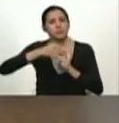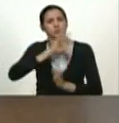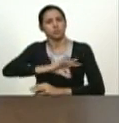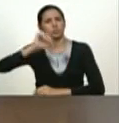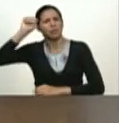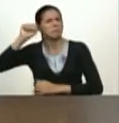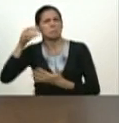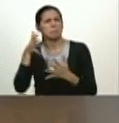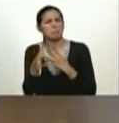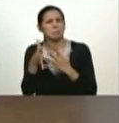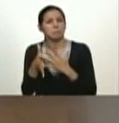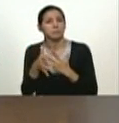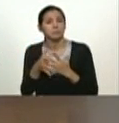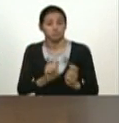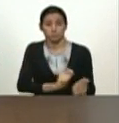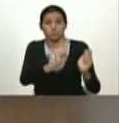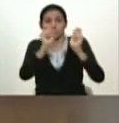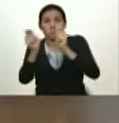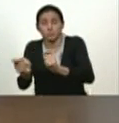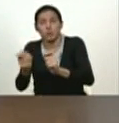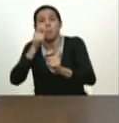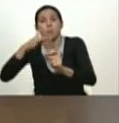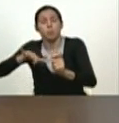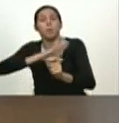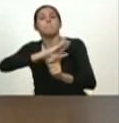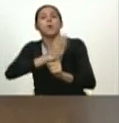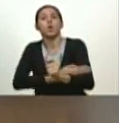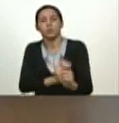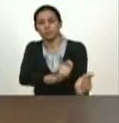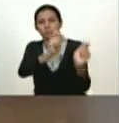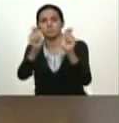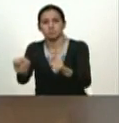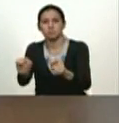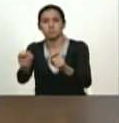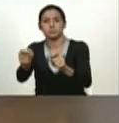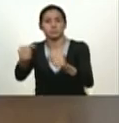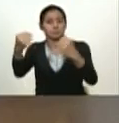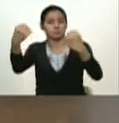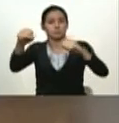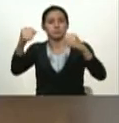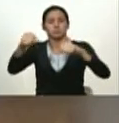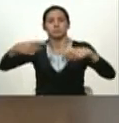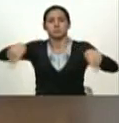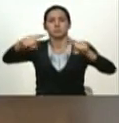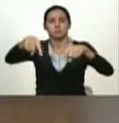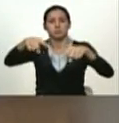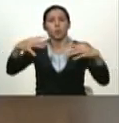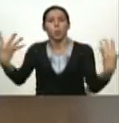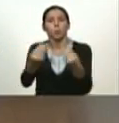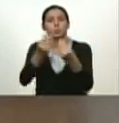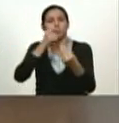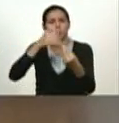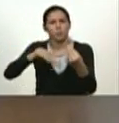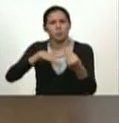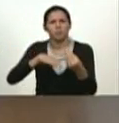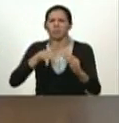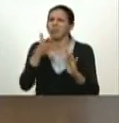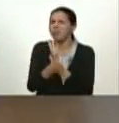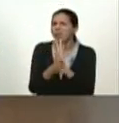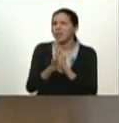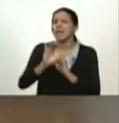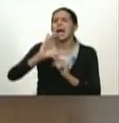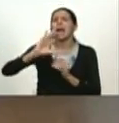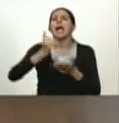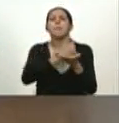el poder del pueblo la soberanía ejercida permanentemente la creatividad junto al pueblo ¿qué es el capitalismo en lo